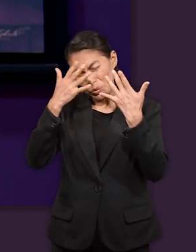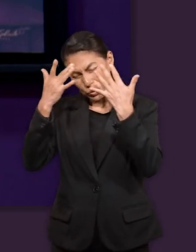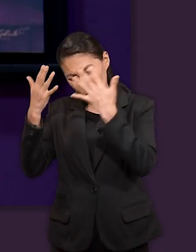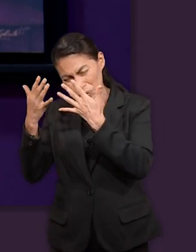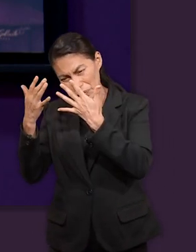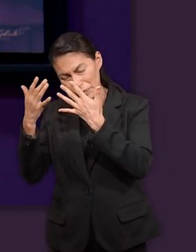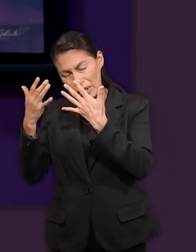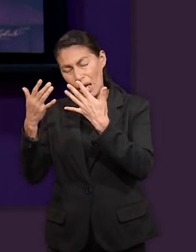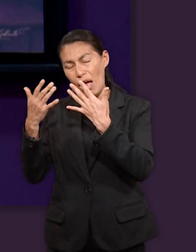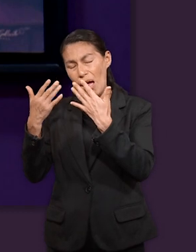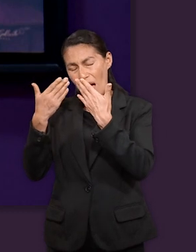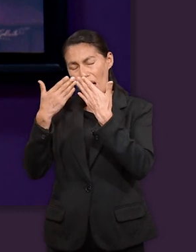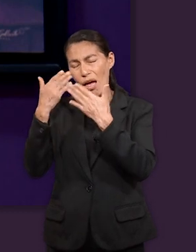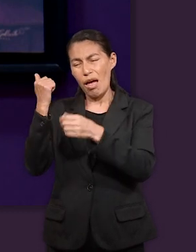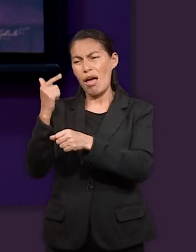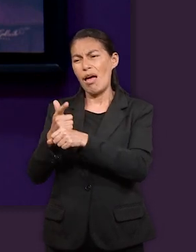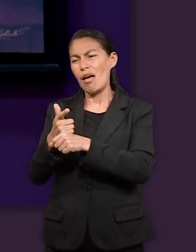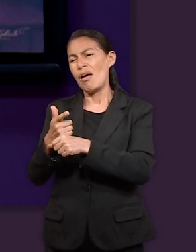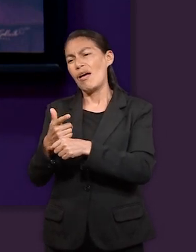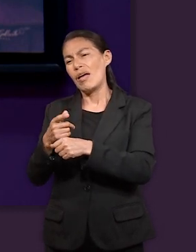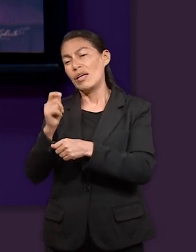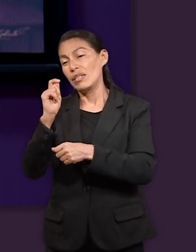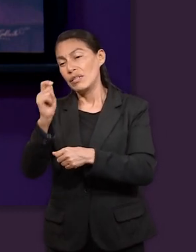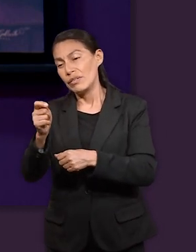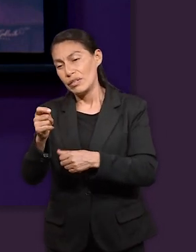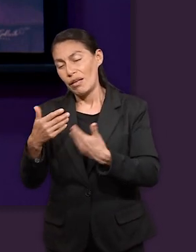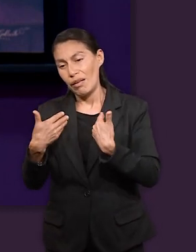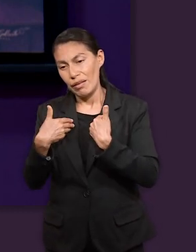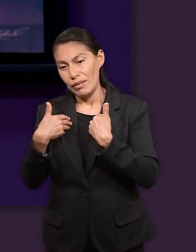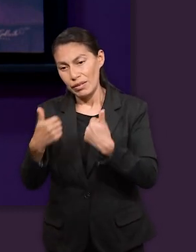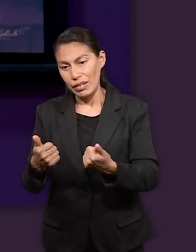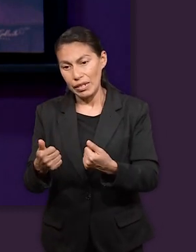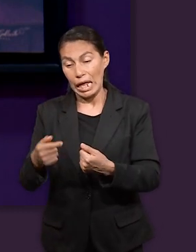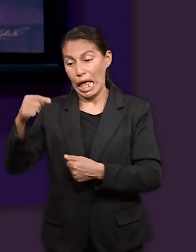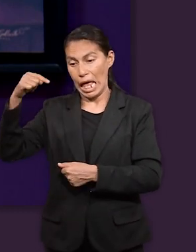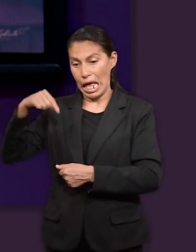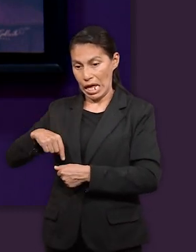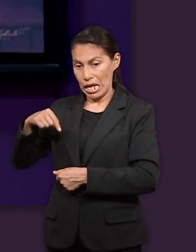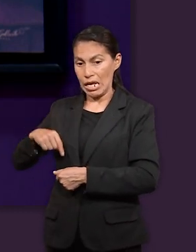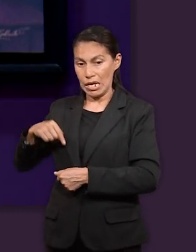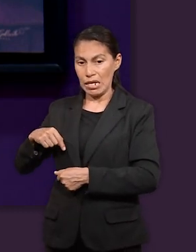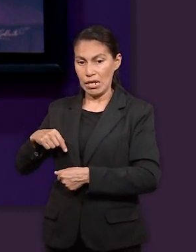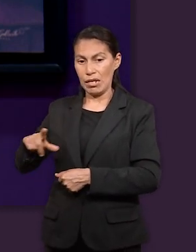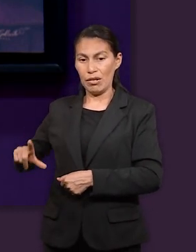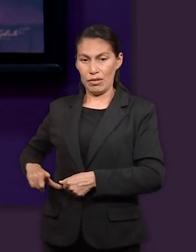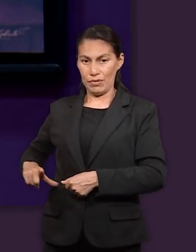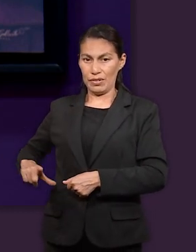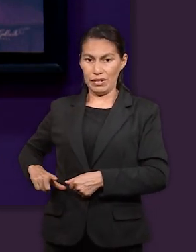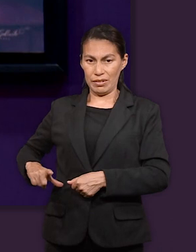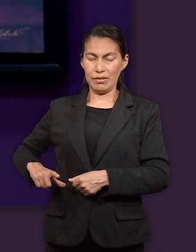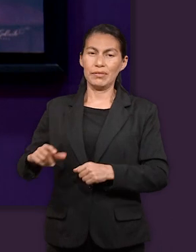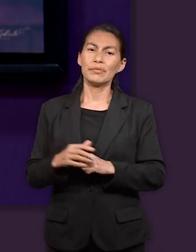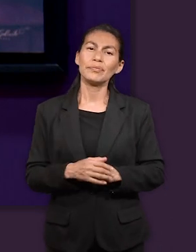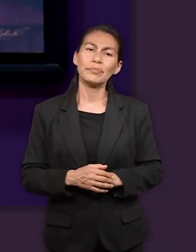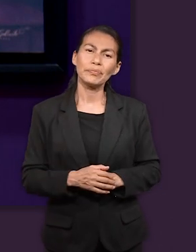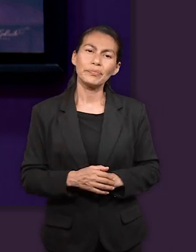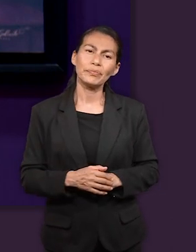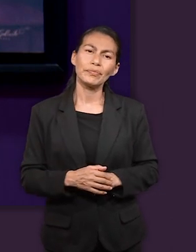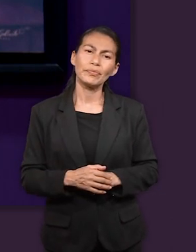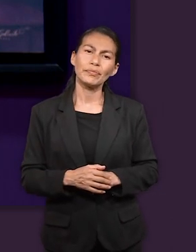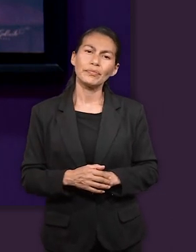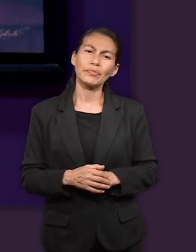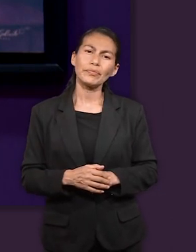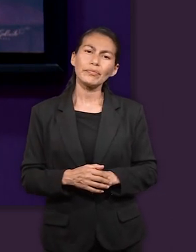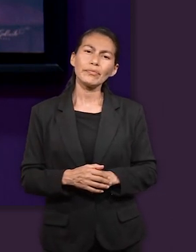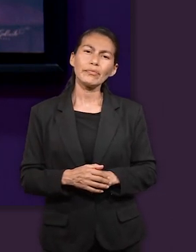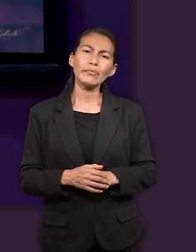cosas logra entender para comenzar los sueños que tenía desde muy pequeño se da cuenta que todos esos